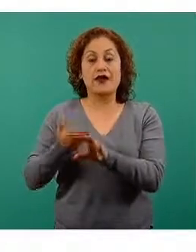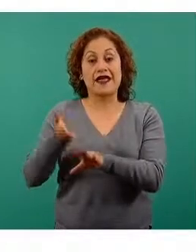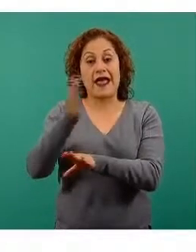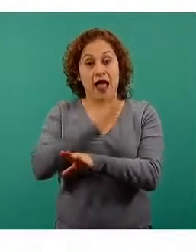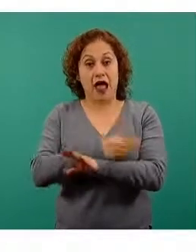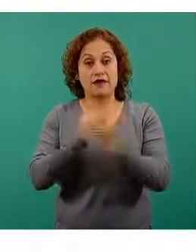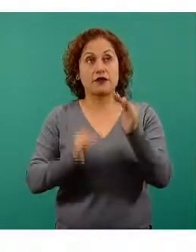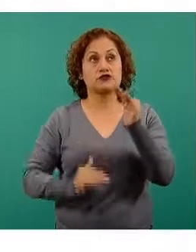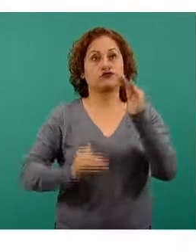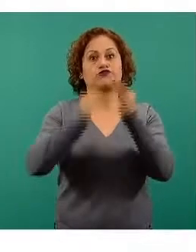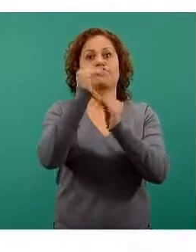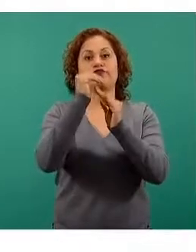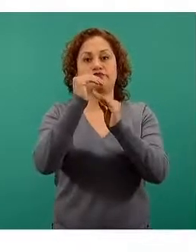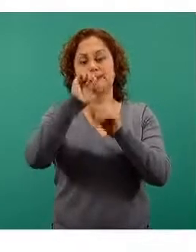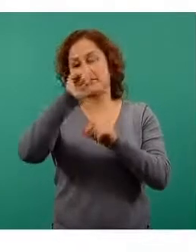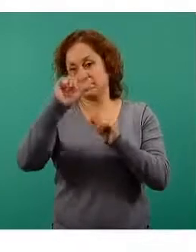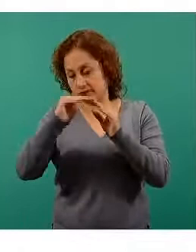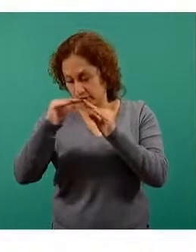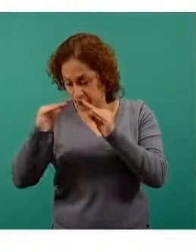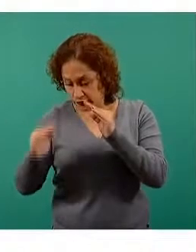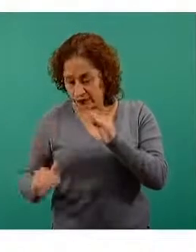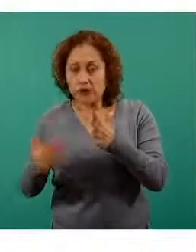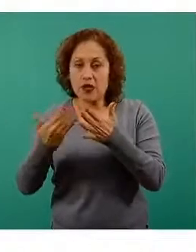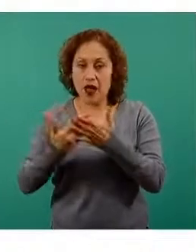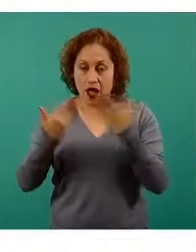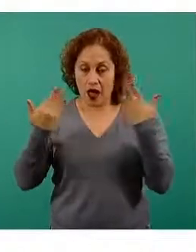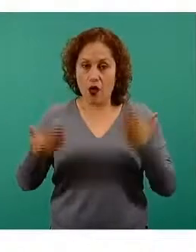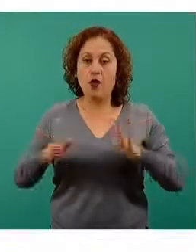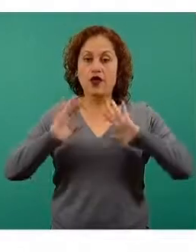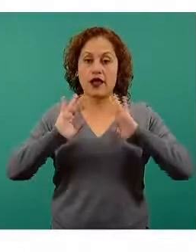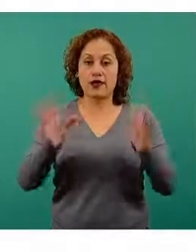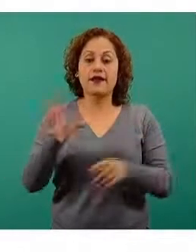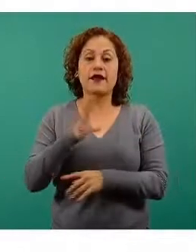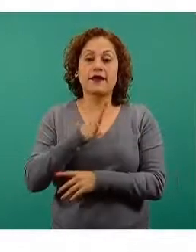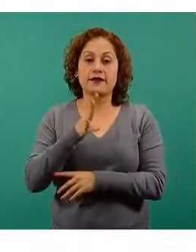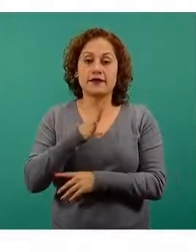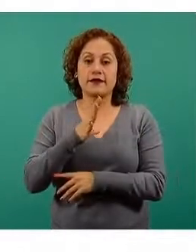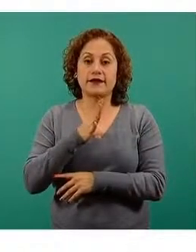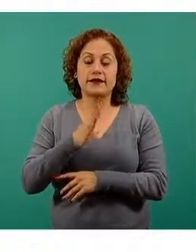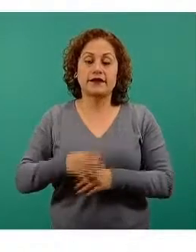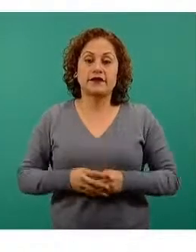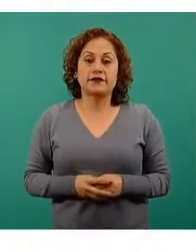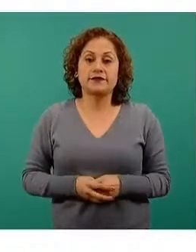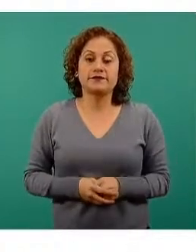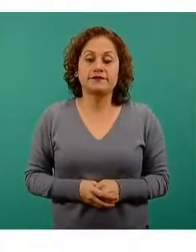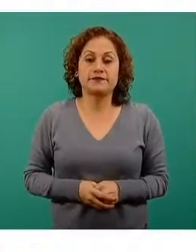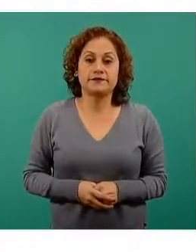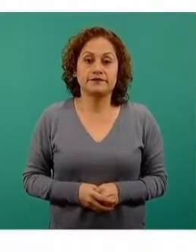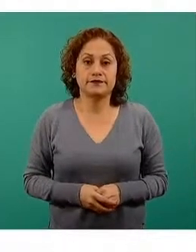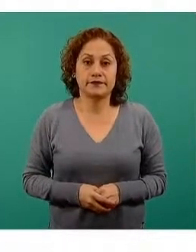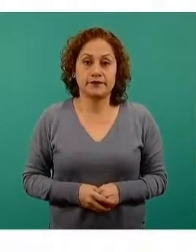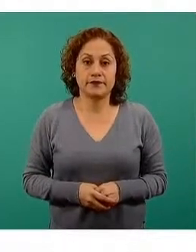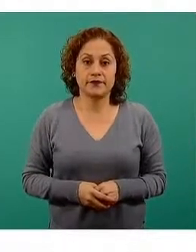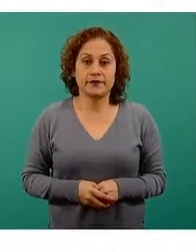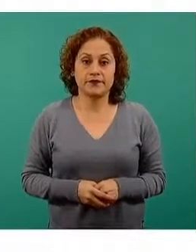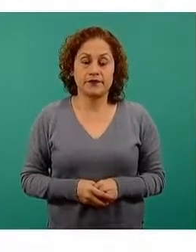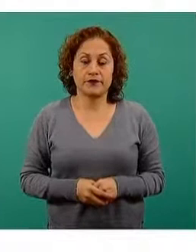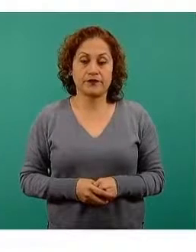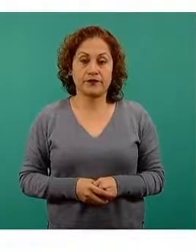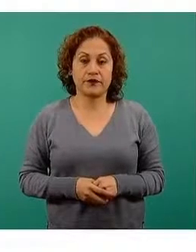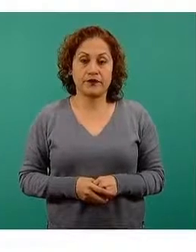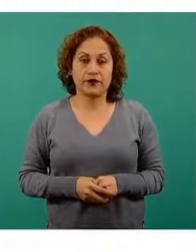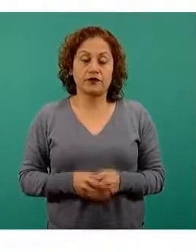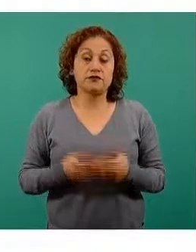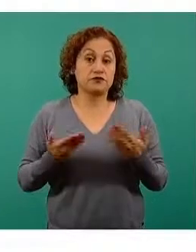luego este descenso que hasta el momento ya nos coloca en niveles similares en donde